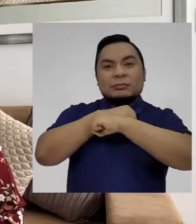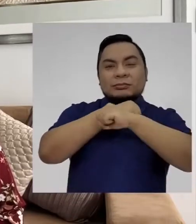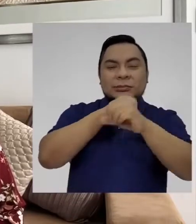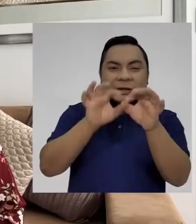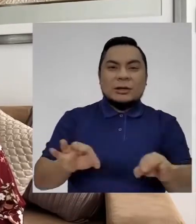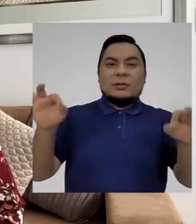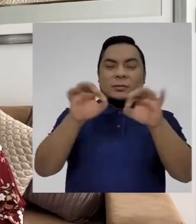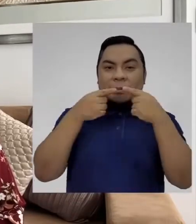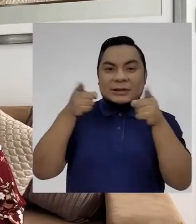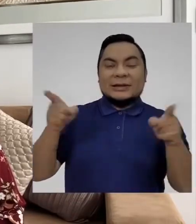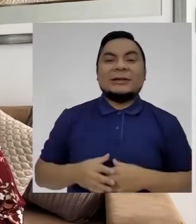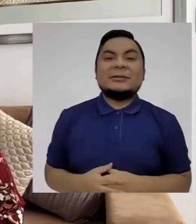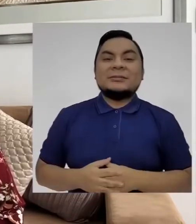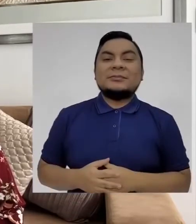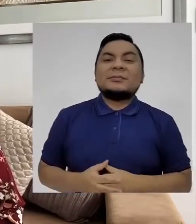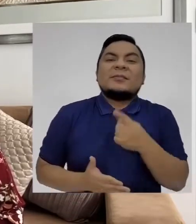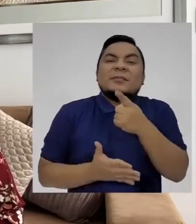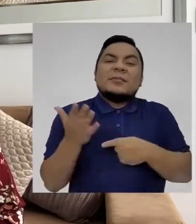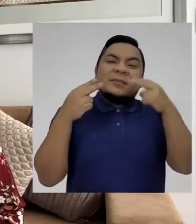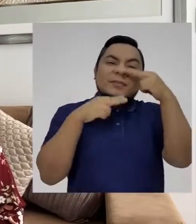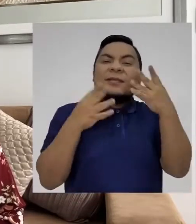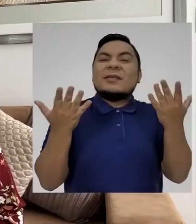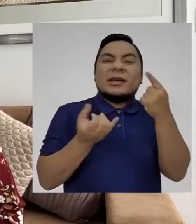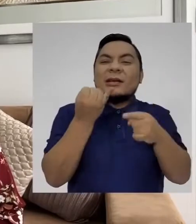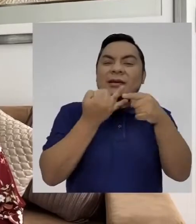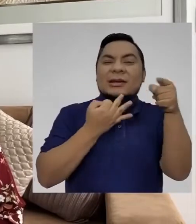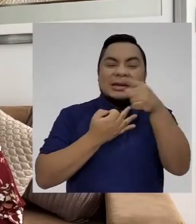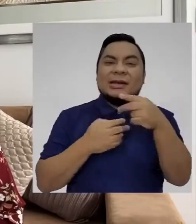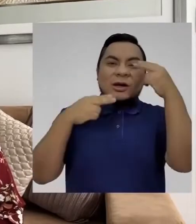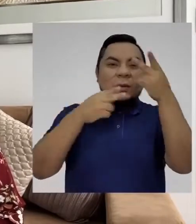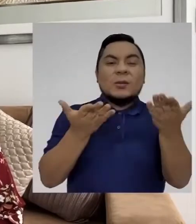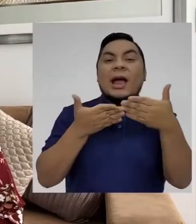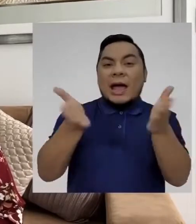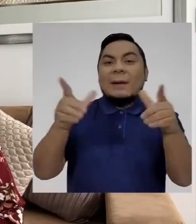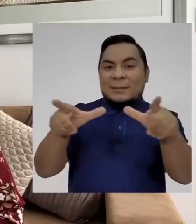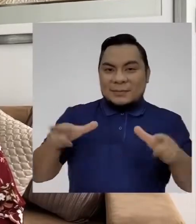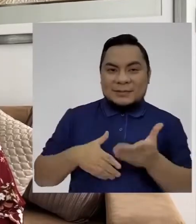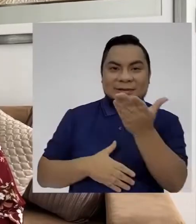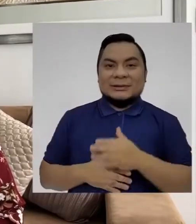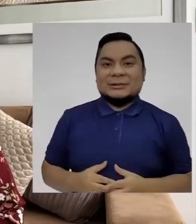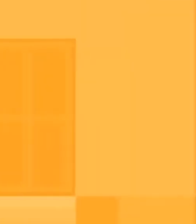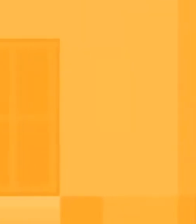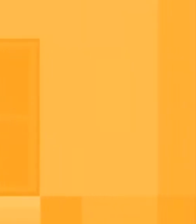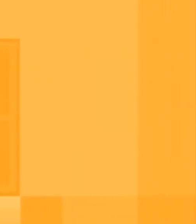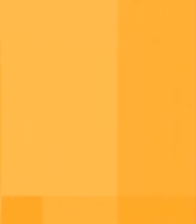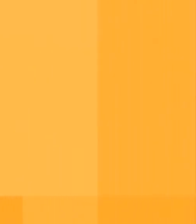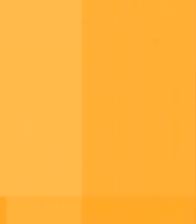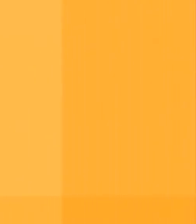difundir este importante mensaje. ¿Y qué novedades tenemos en nuestro bloque? Habiendo espacios.